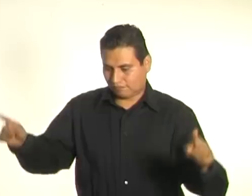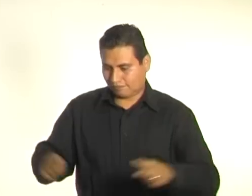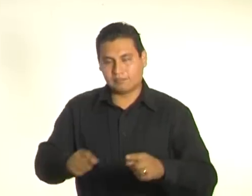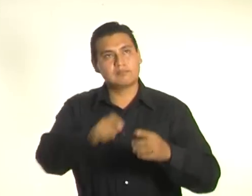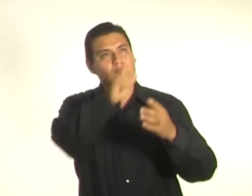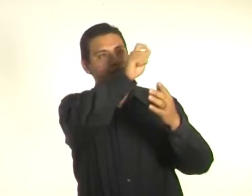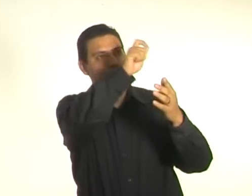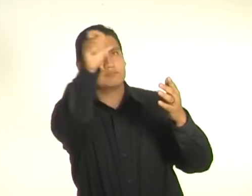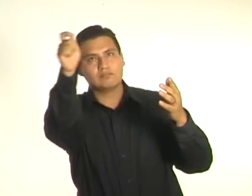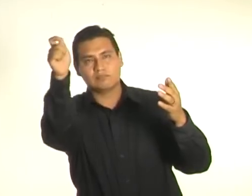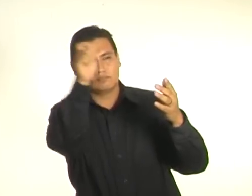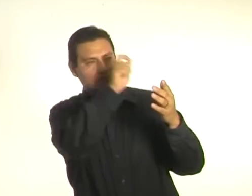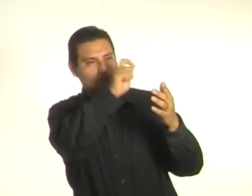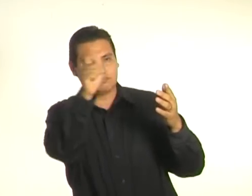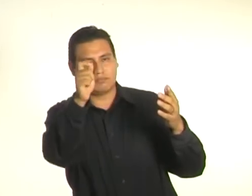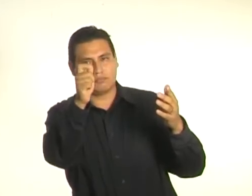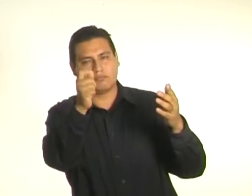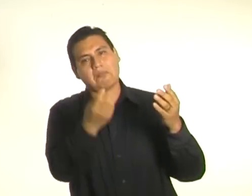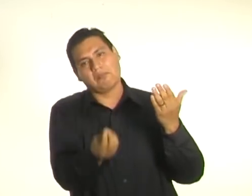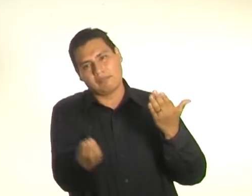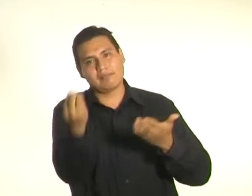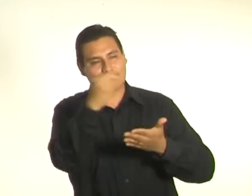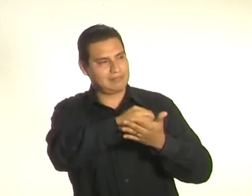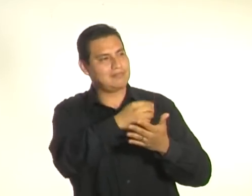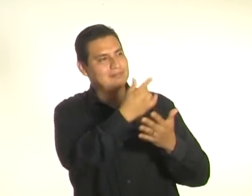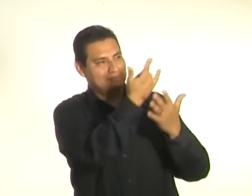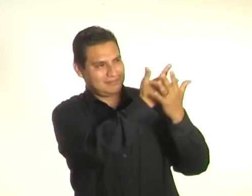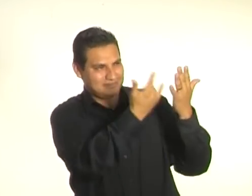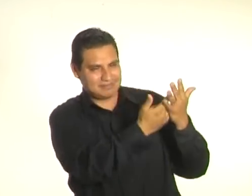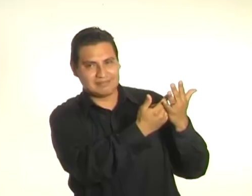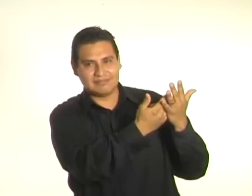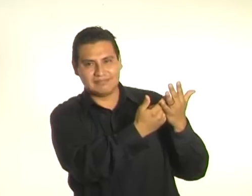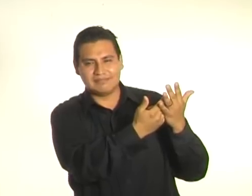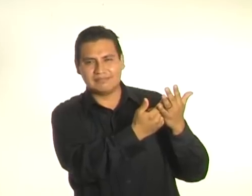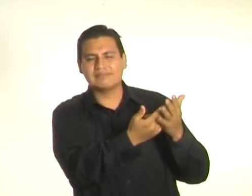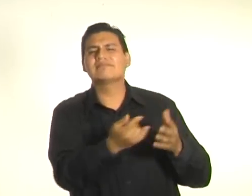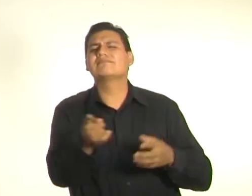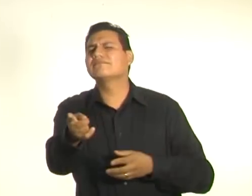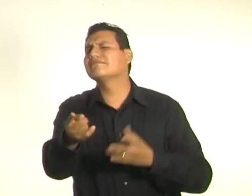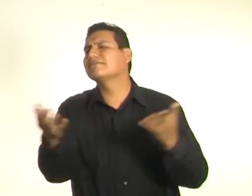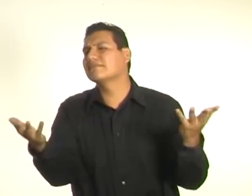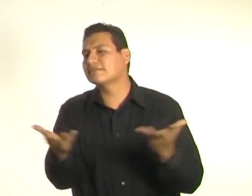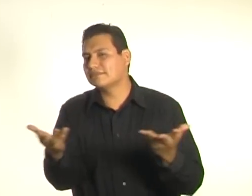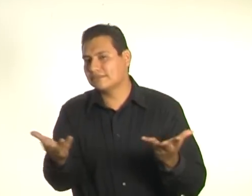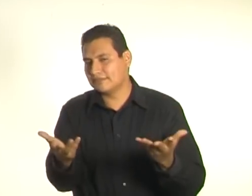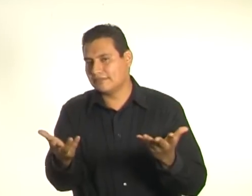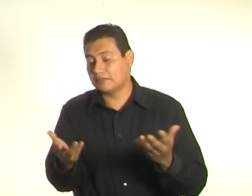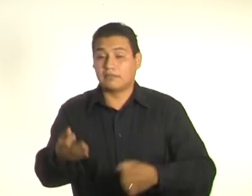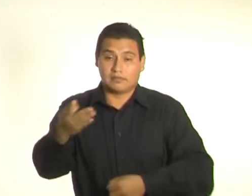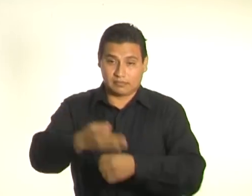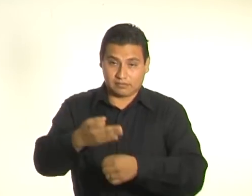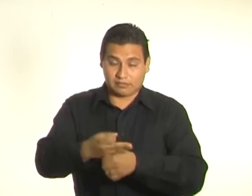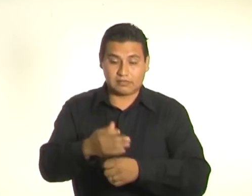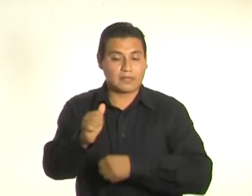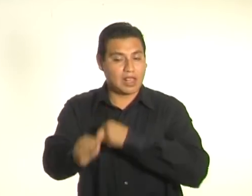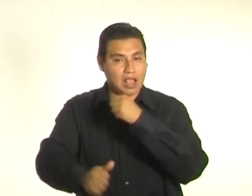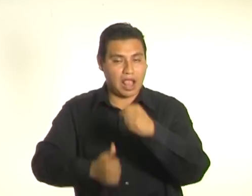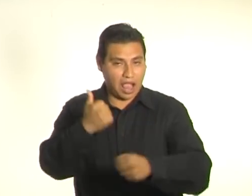la verdad que es una técnica que debemos aprender a desarrollar desde ahorita, desde tercer grado.